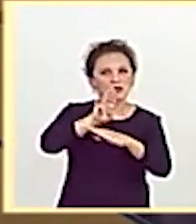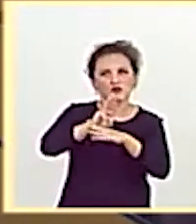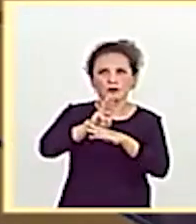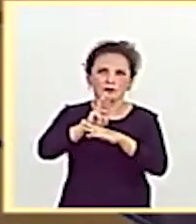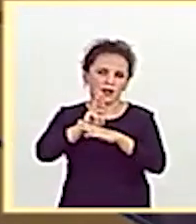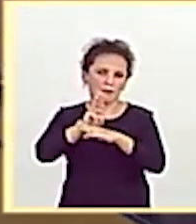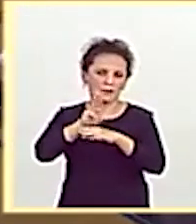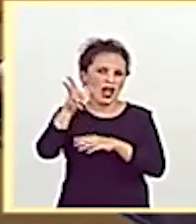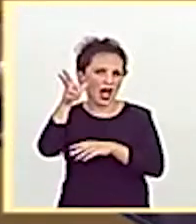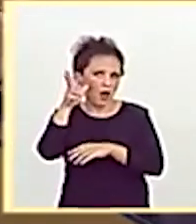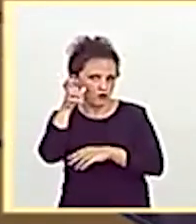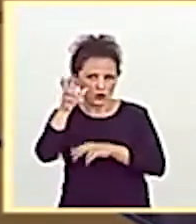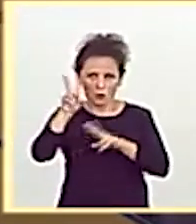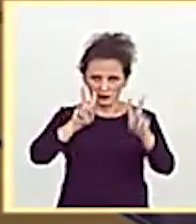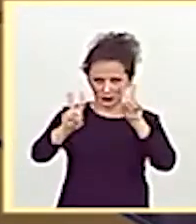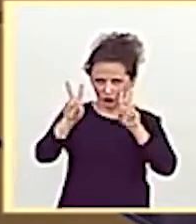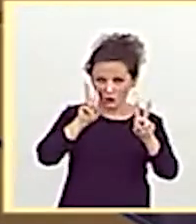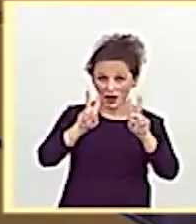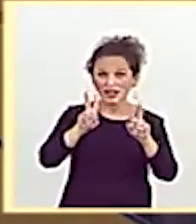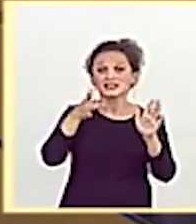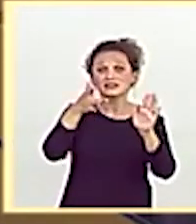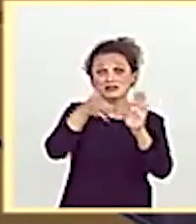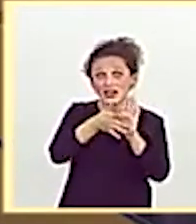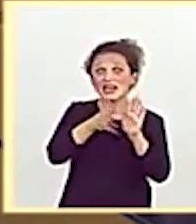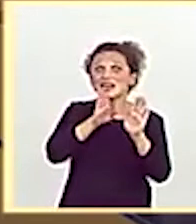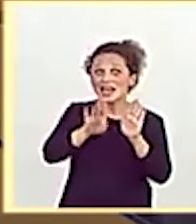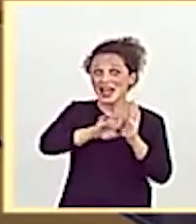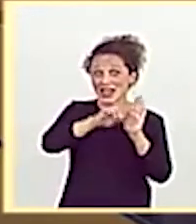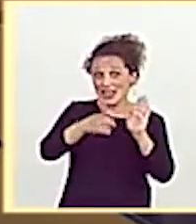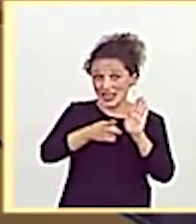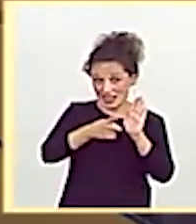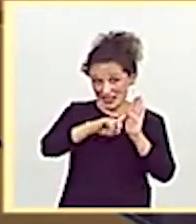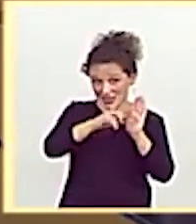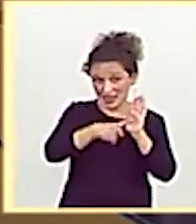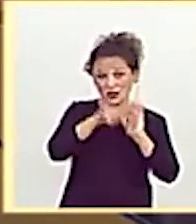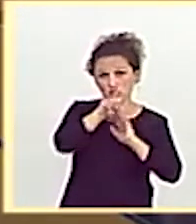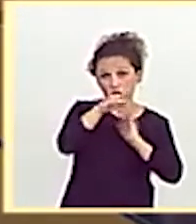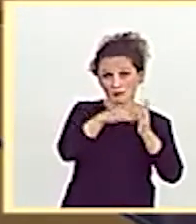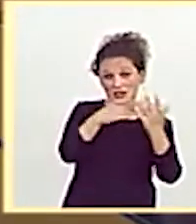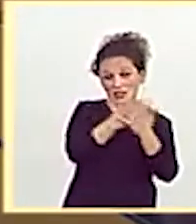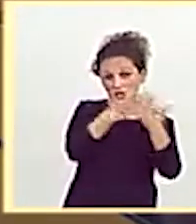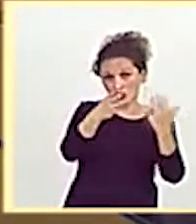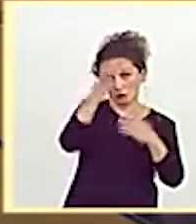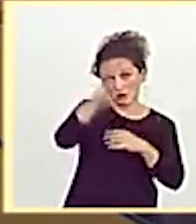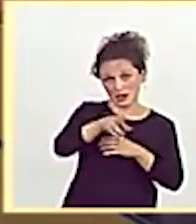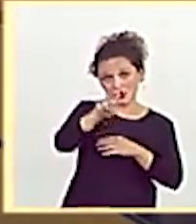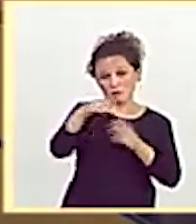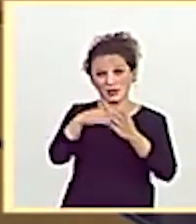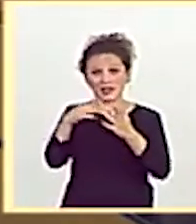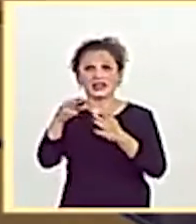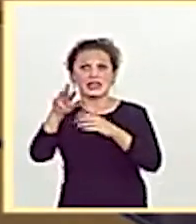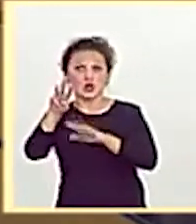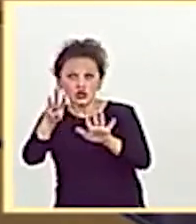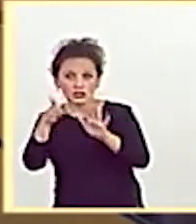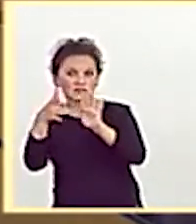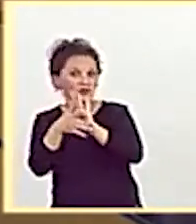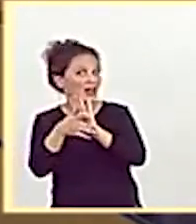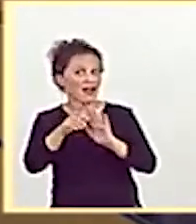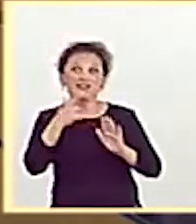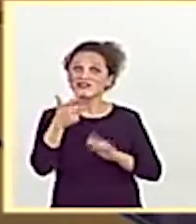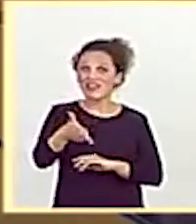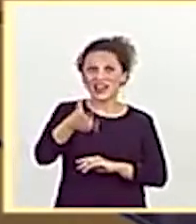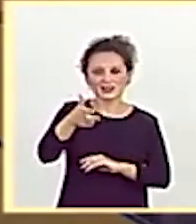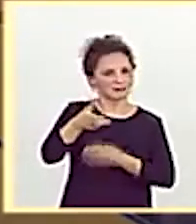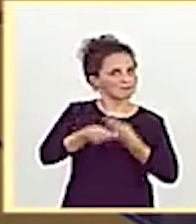audiovisuales, de forma que la no transposición de la Directiva 2018-1808 supone que se está conculcando este derecho